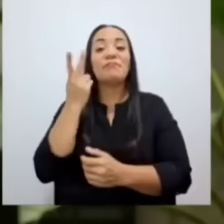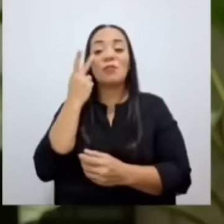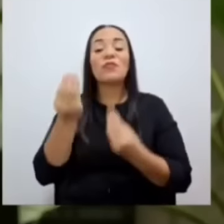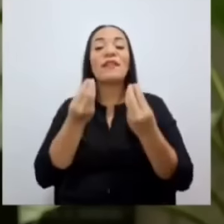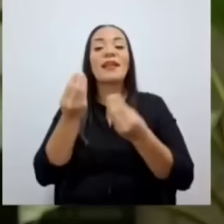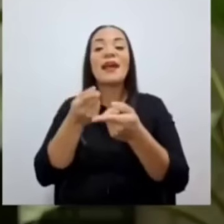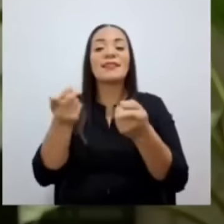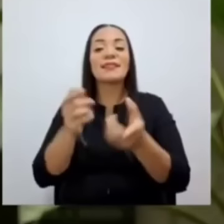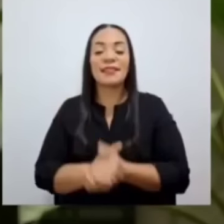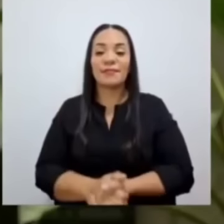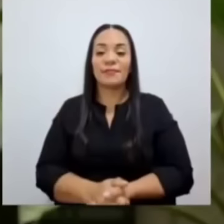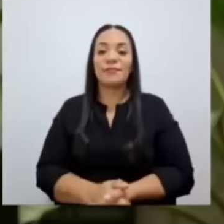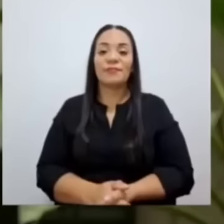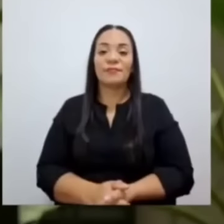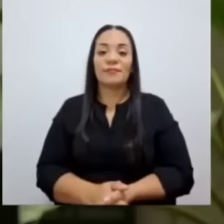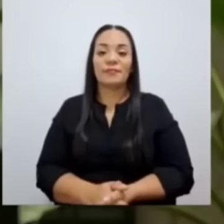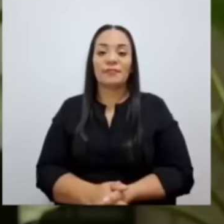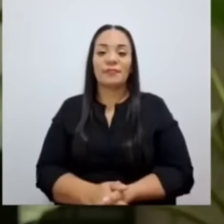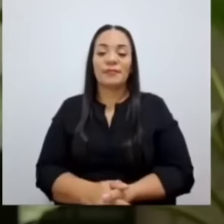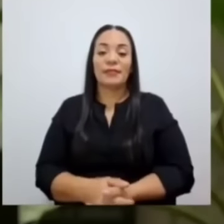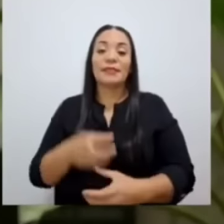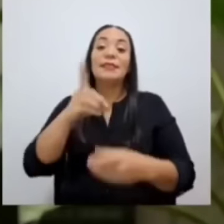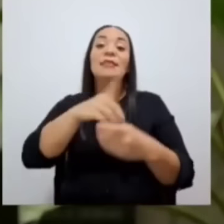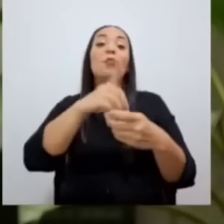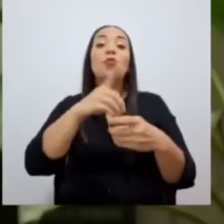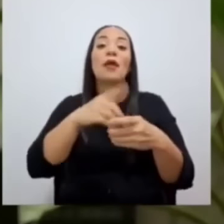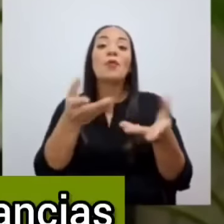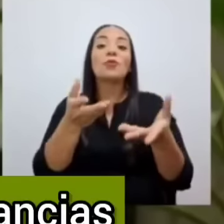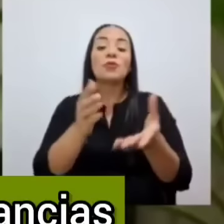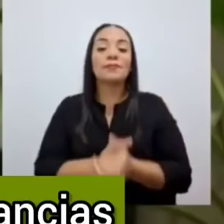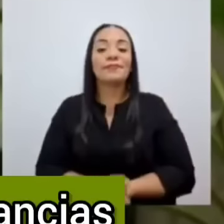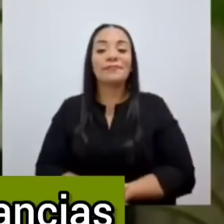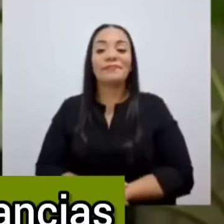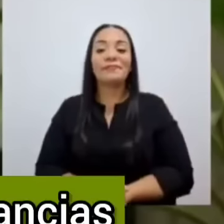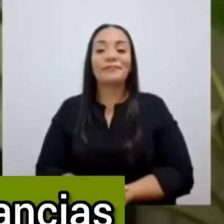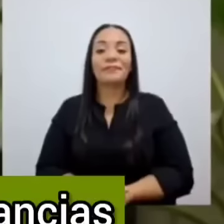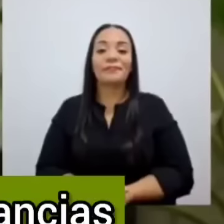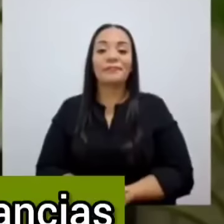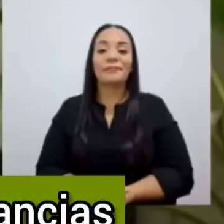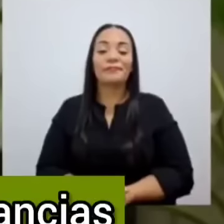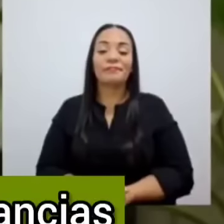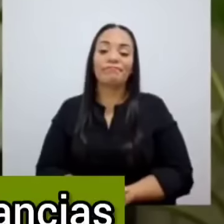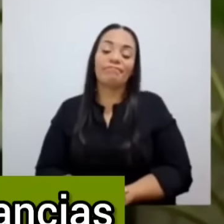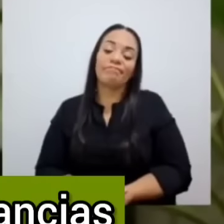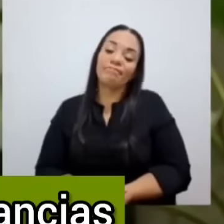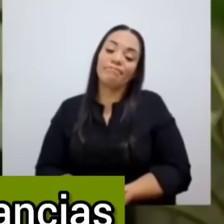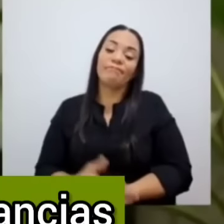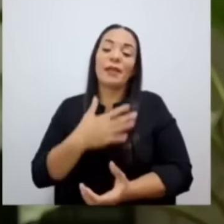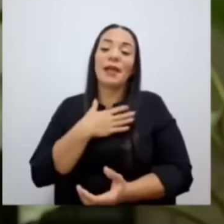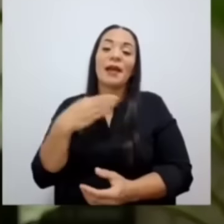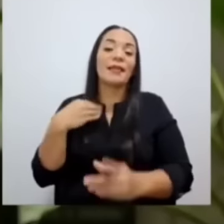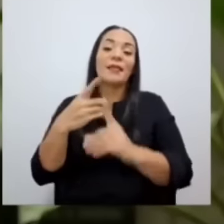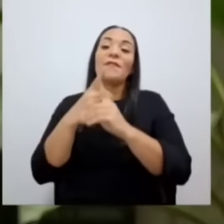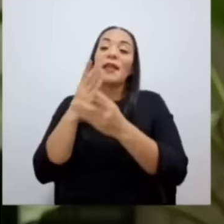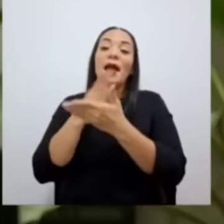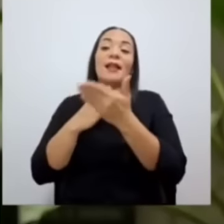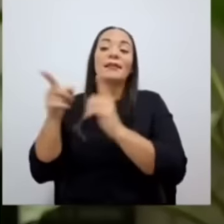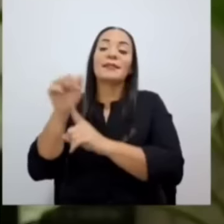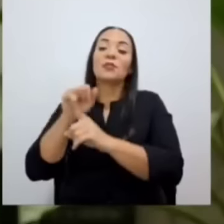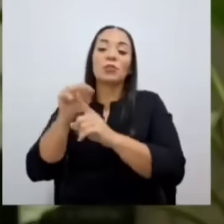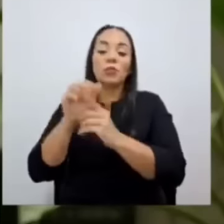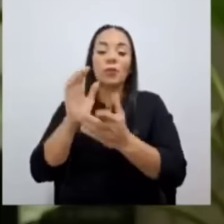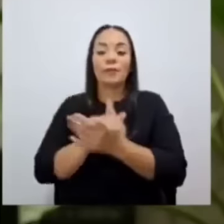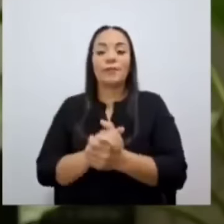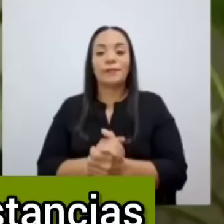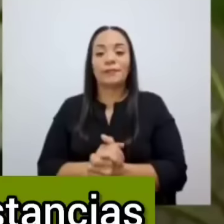Y los señores diputados, a mí me encanta que defiendan a alguien en esas circunstancias, o me encanta